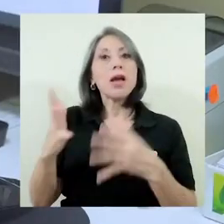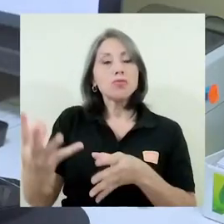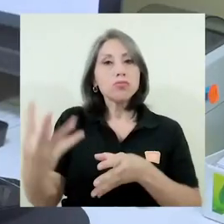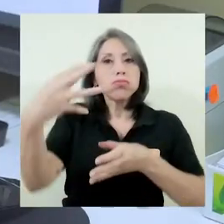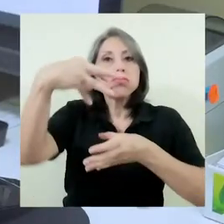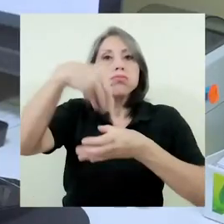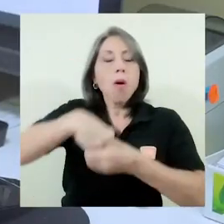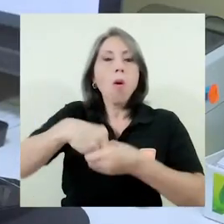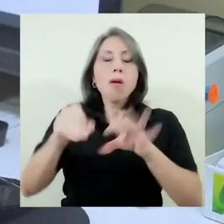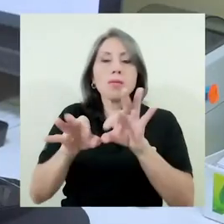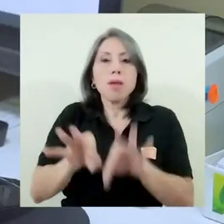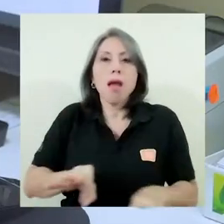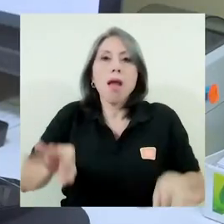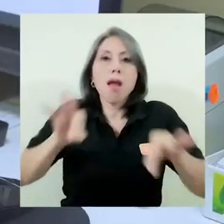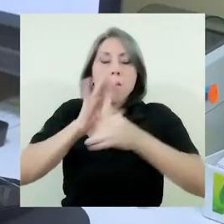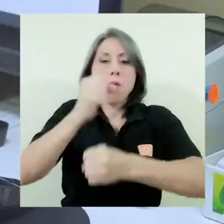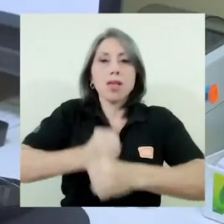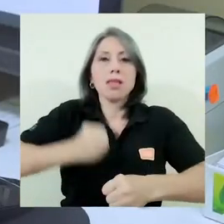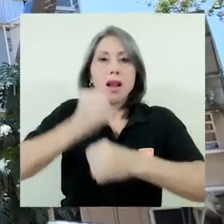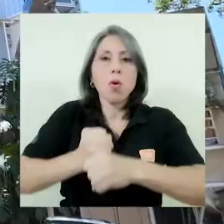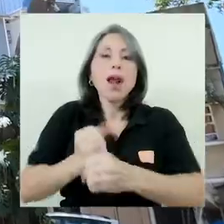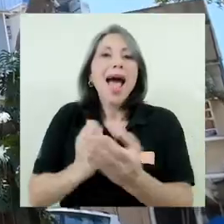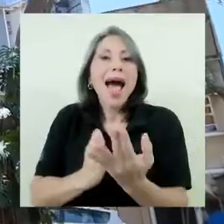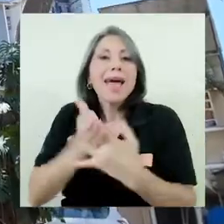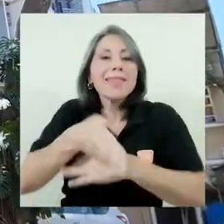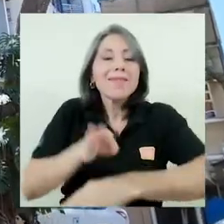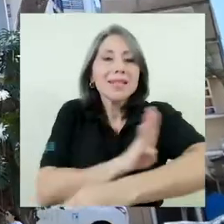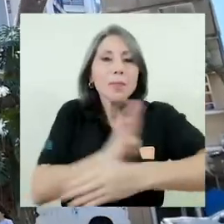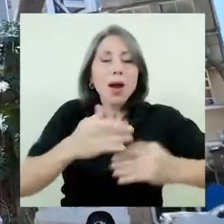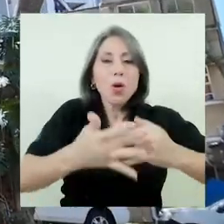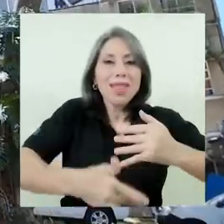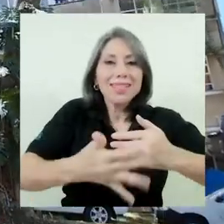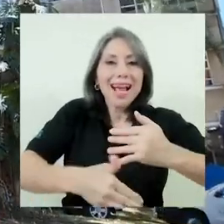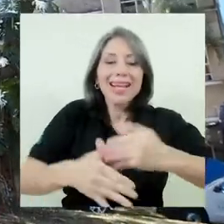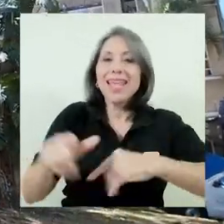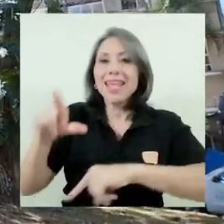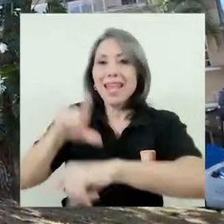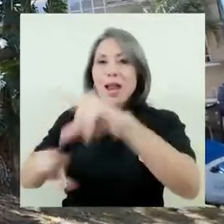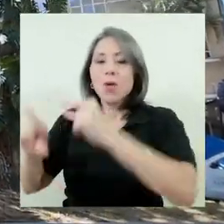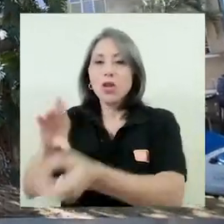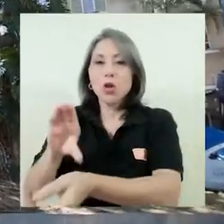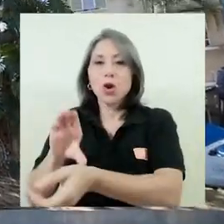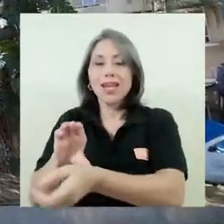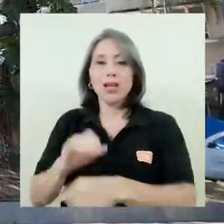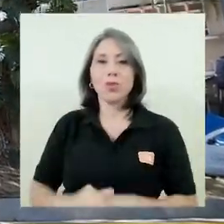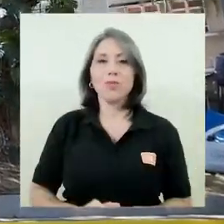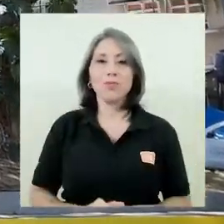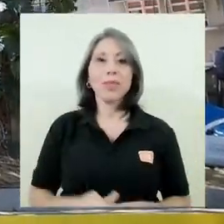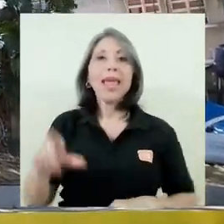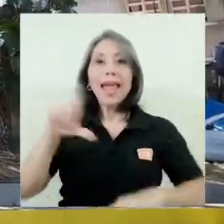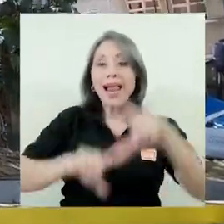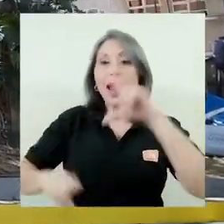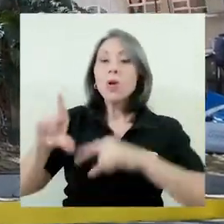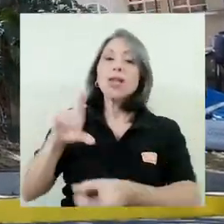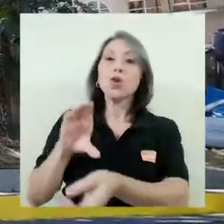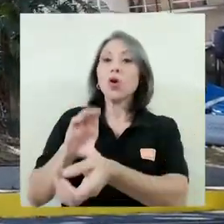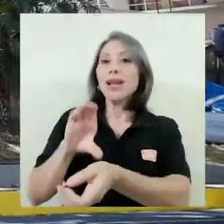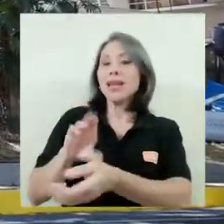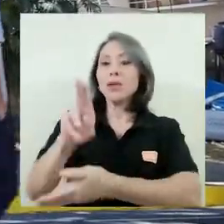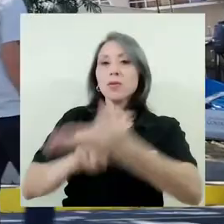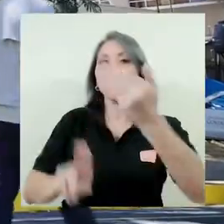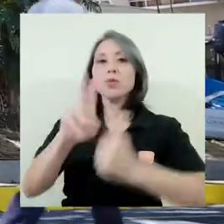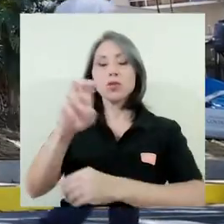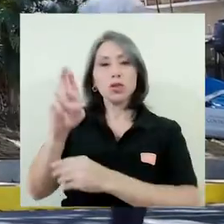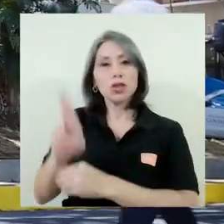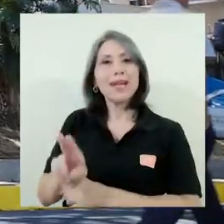se verá involucrada en tan importante labor a través del Banco de Sangre y el Laboratorio Clínico. El laboratorio clínico